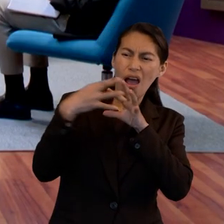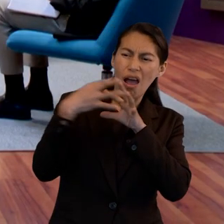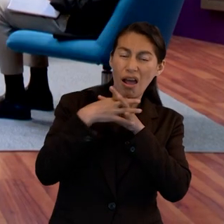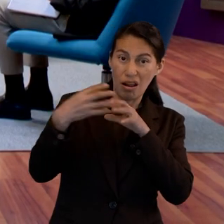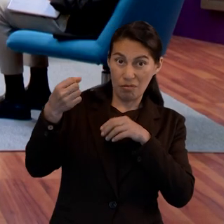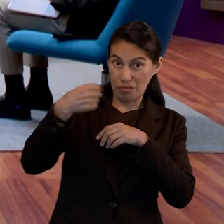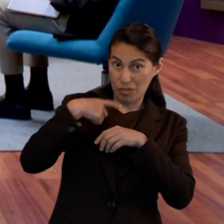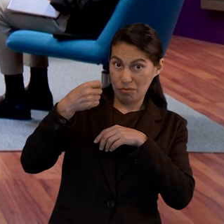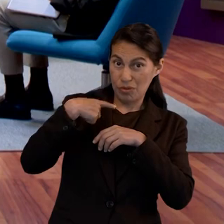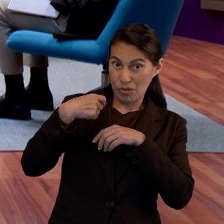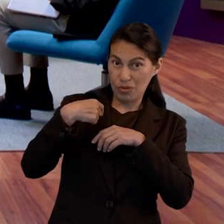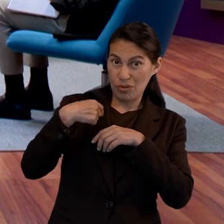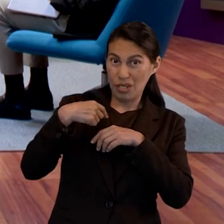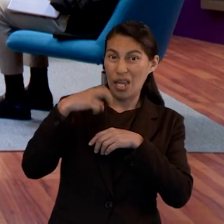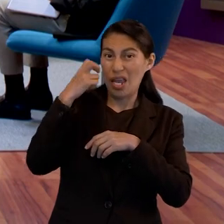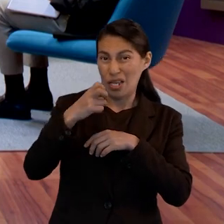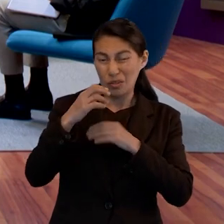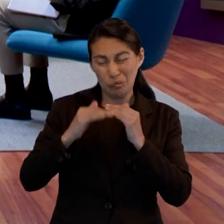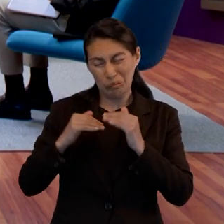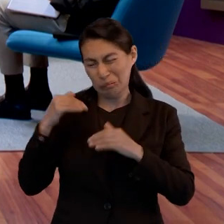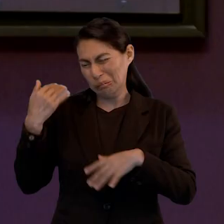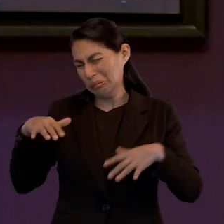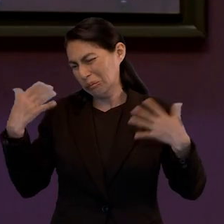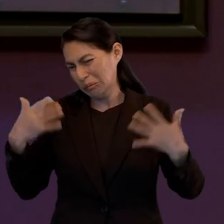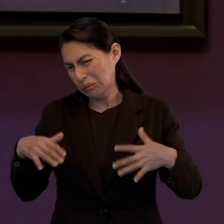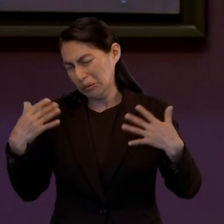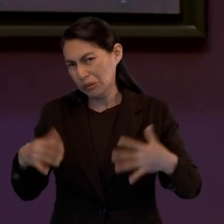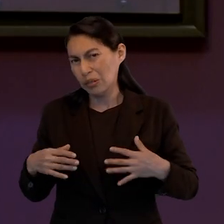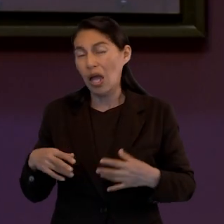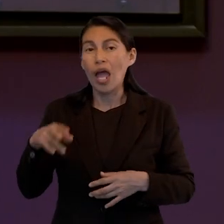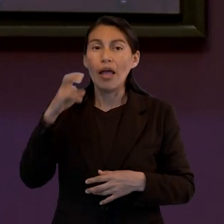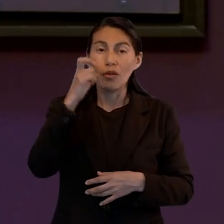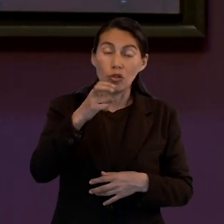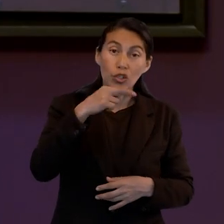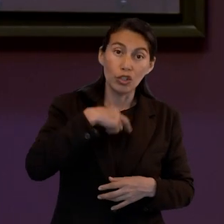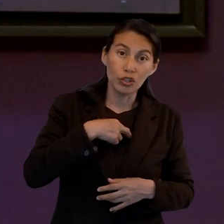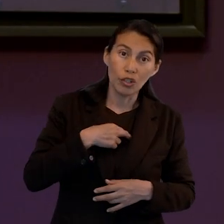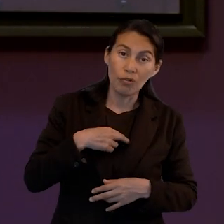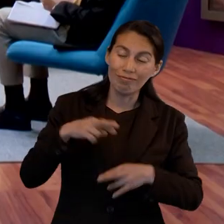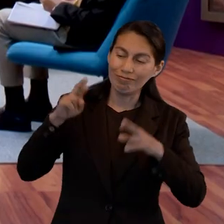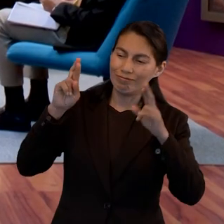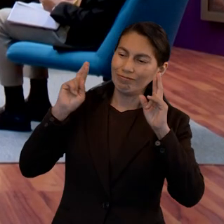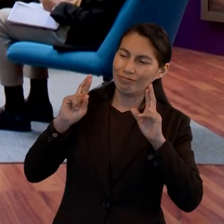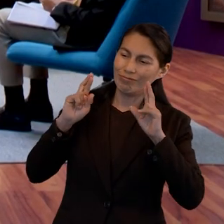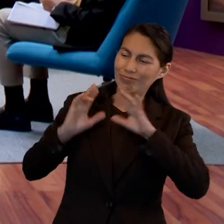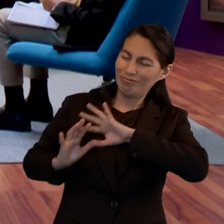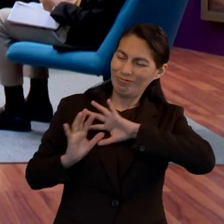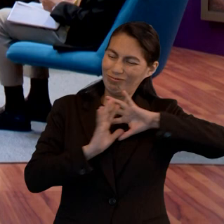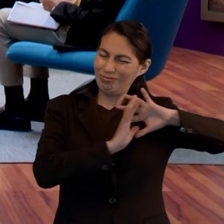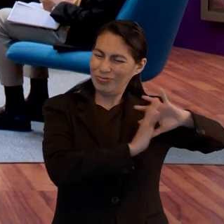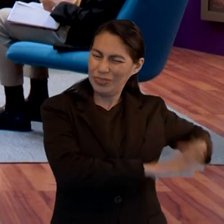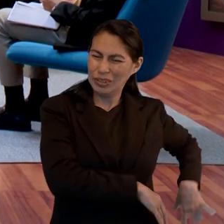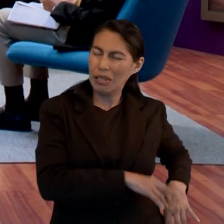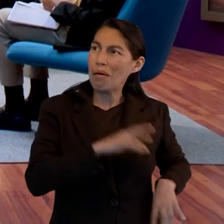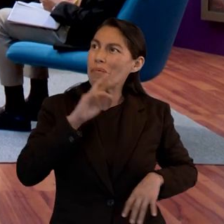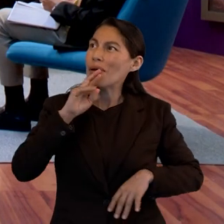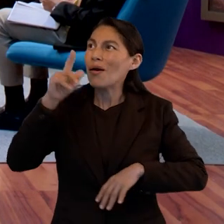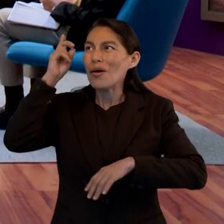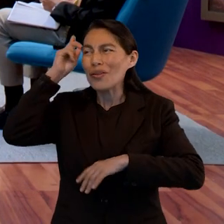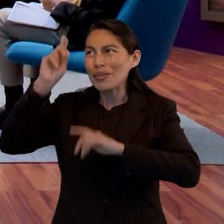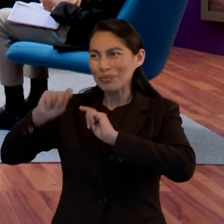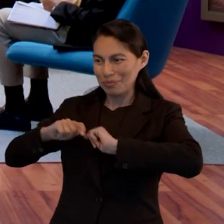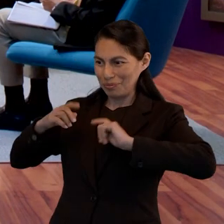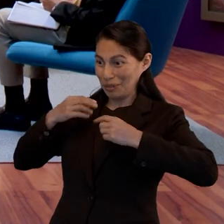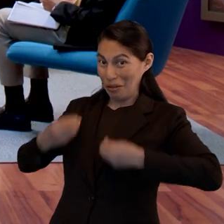más grande que jamás hayamos peleado. La rendición del yo, entregando toda la voluntad de Dios, requiere una lucha.